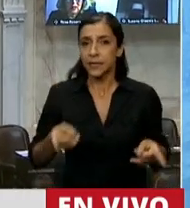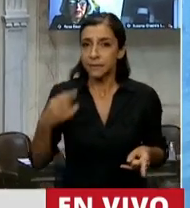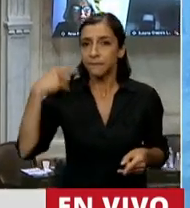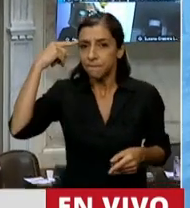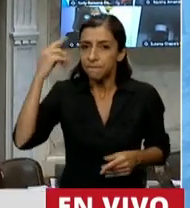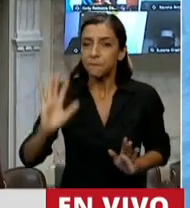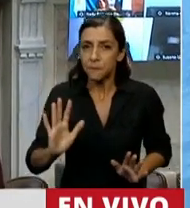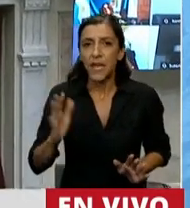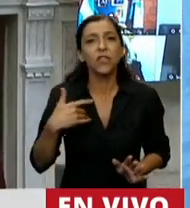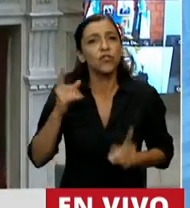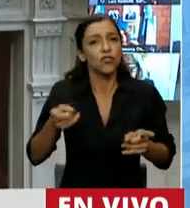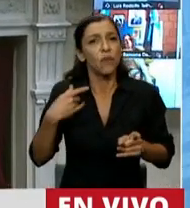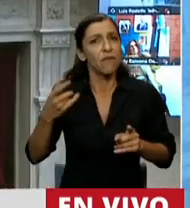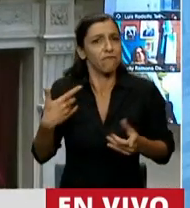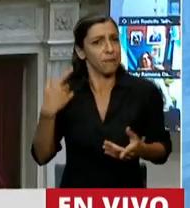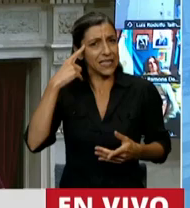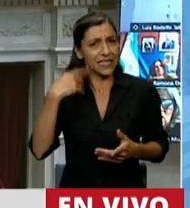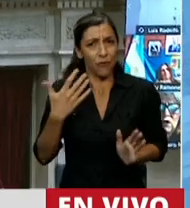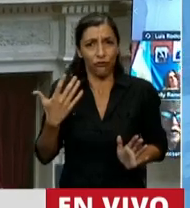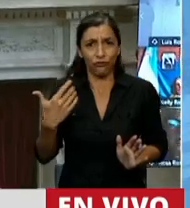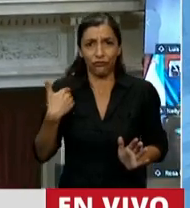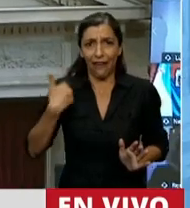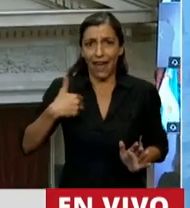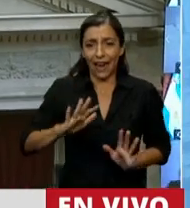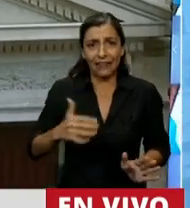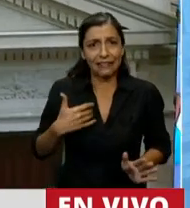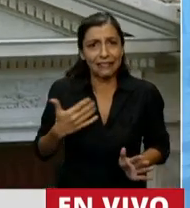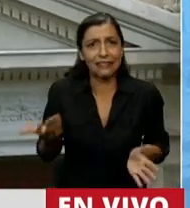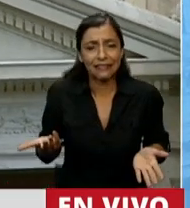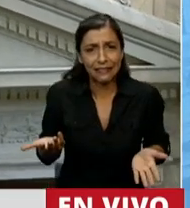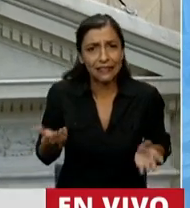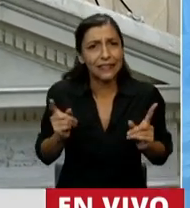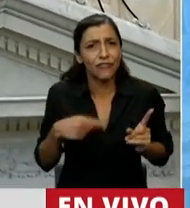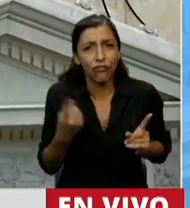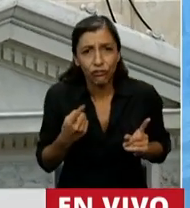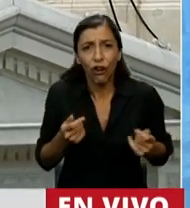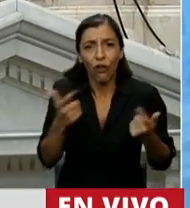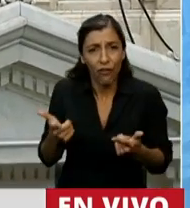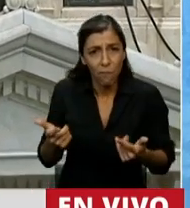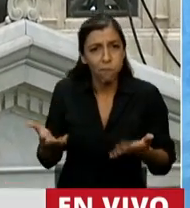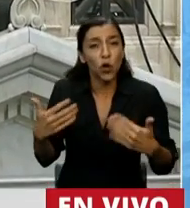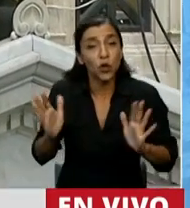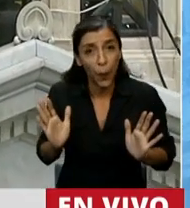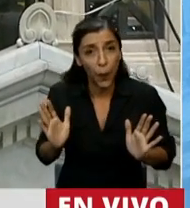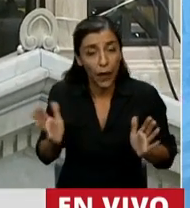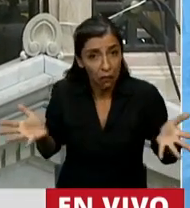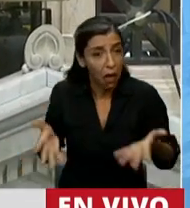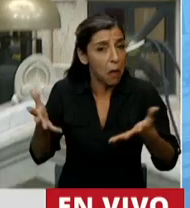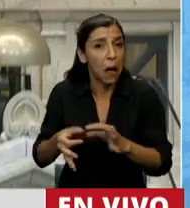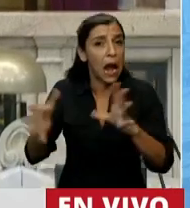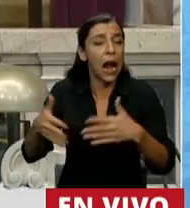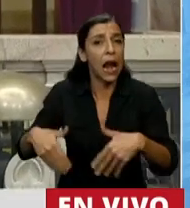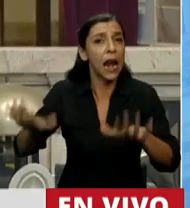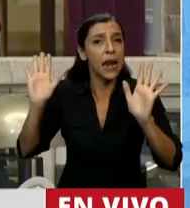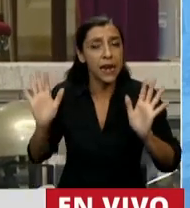que comparten el sistema de valores de nuestro país, el proyecto les otorga esa franquicia irrestricta con